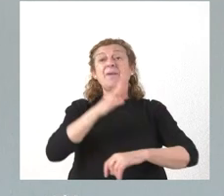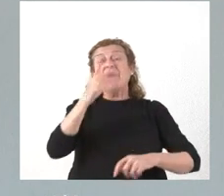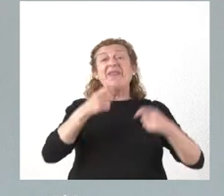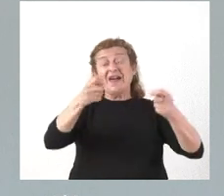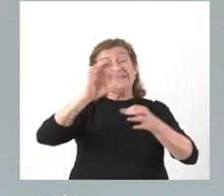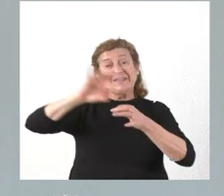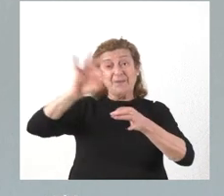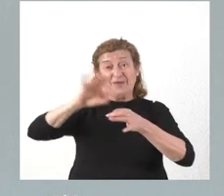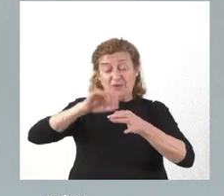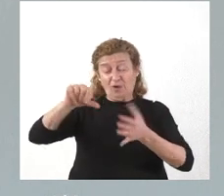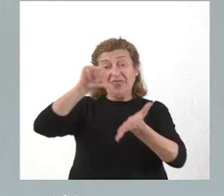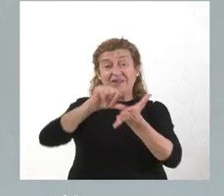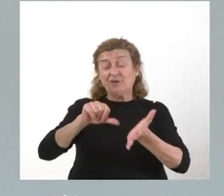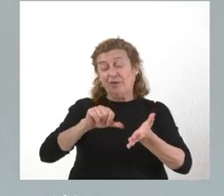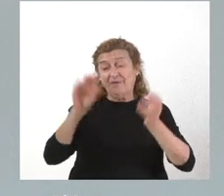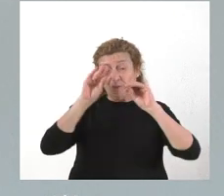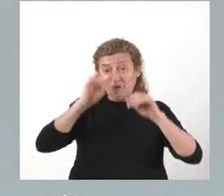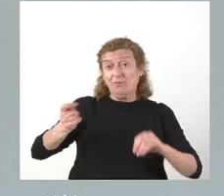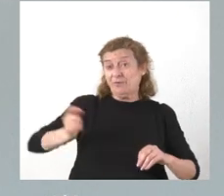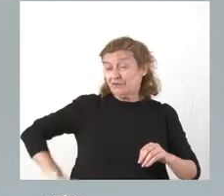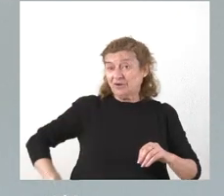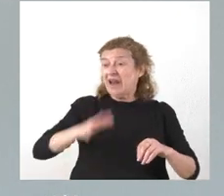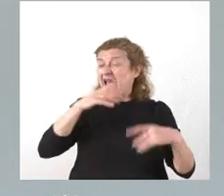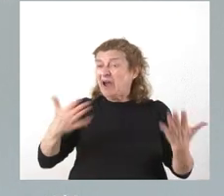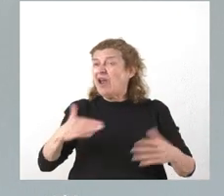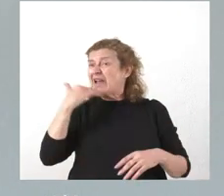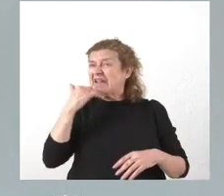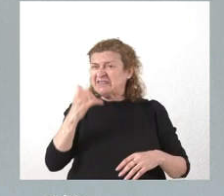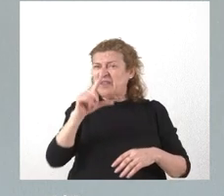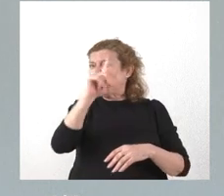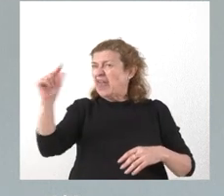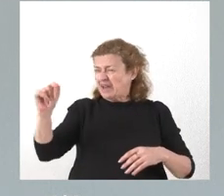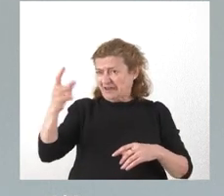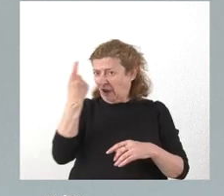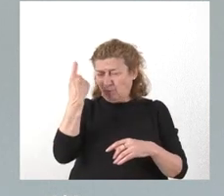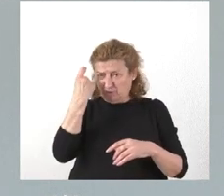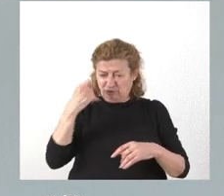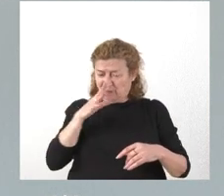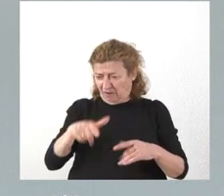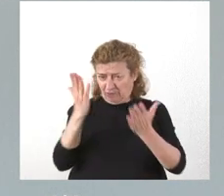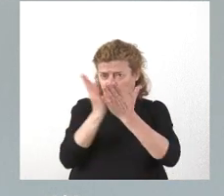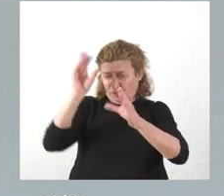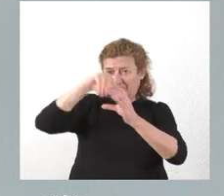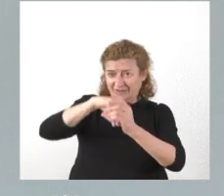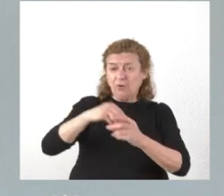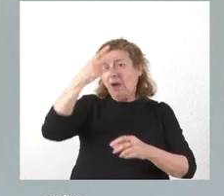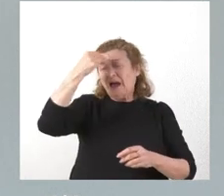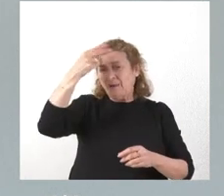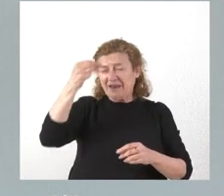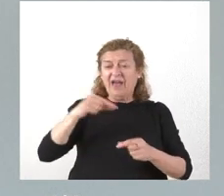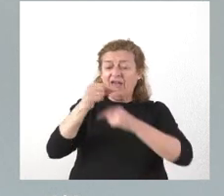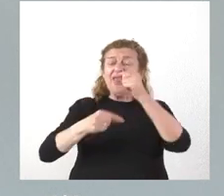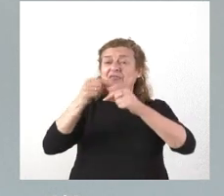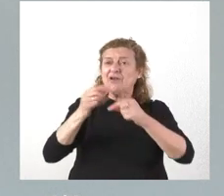servicio en este Centro de Formación Profesional. Actualmente es casi un centenar de alumnos el que cursa en Ávila ciclos